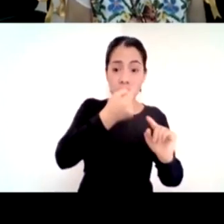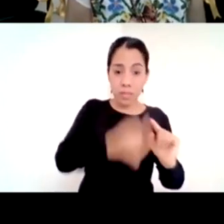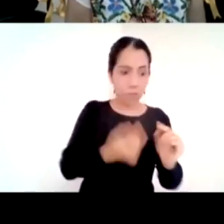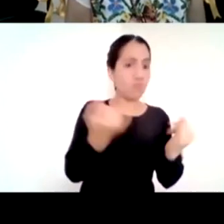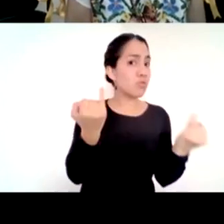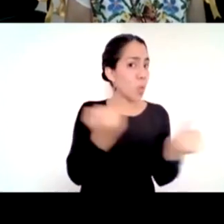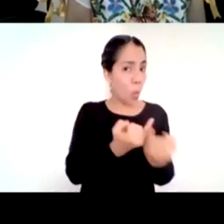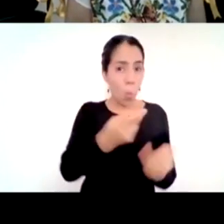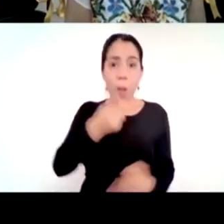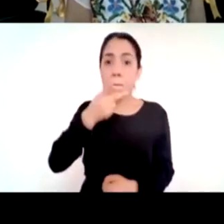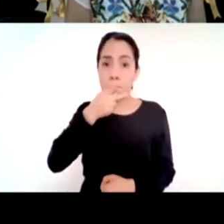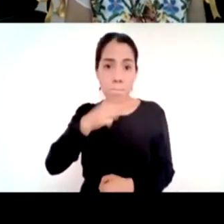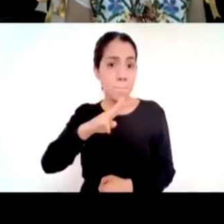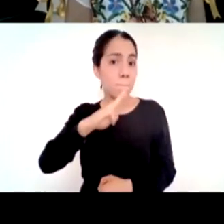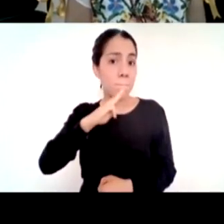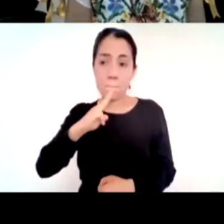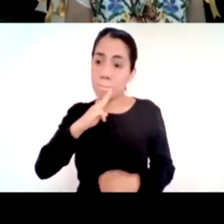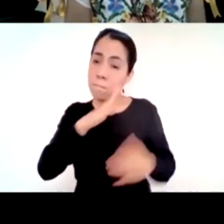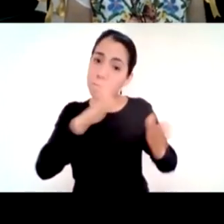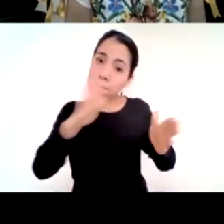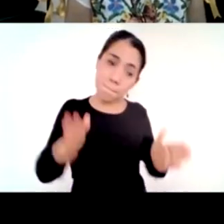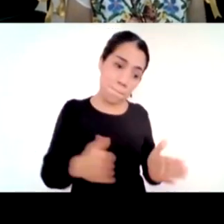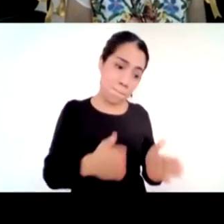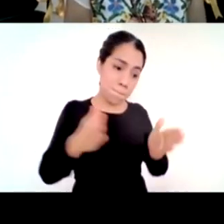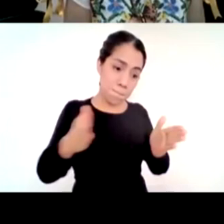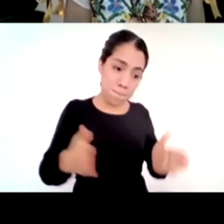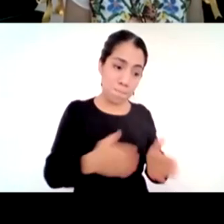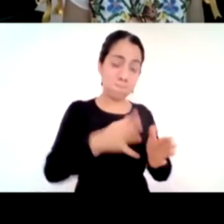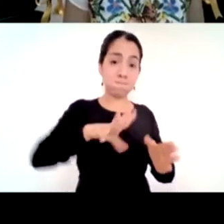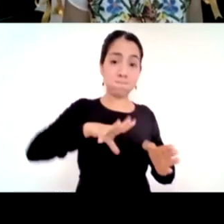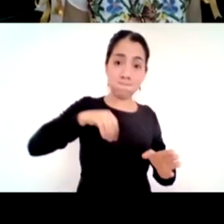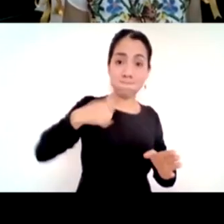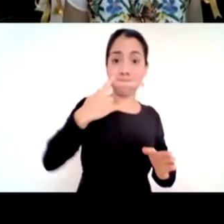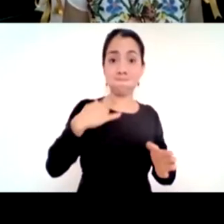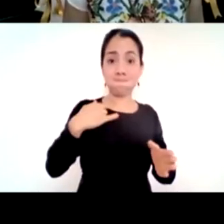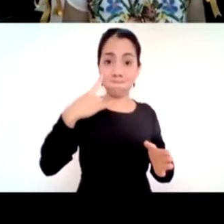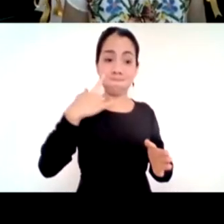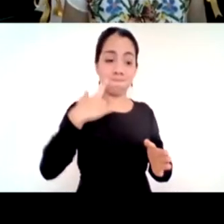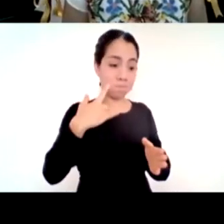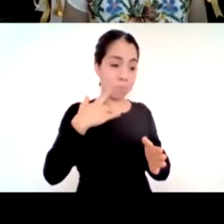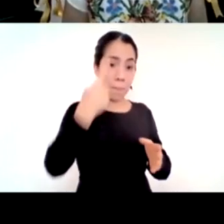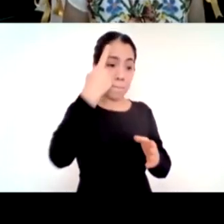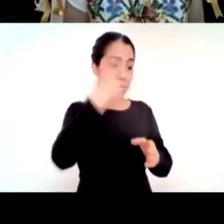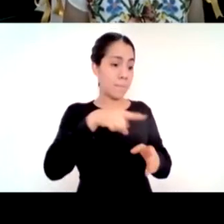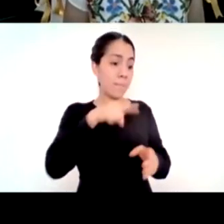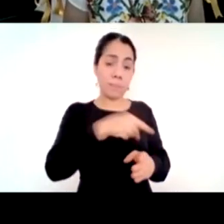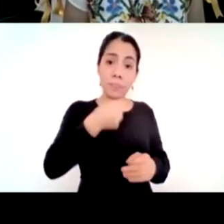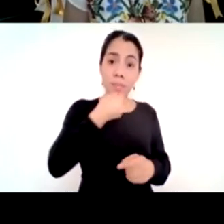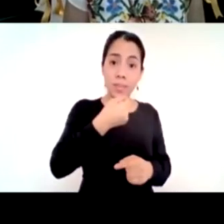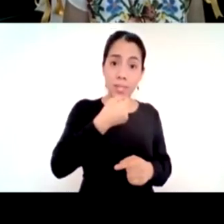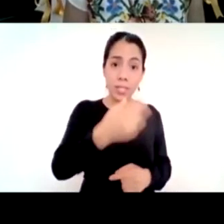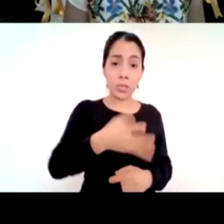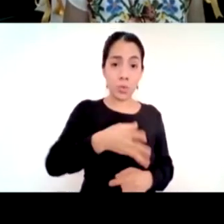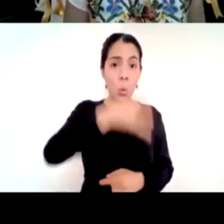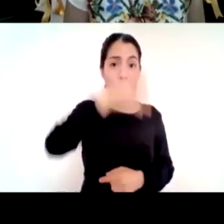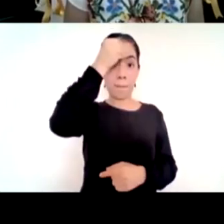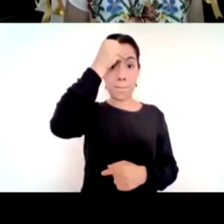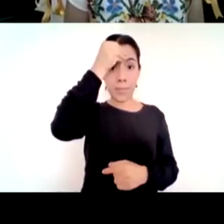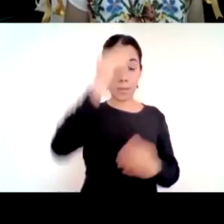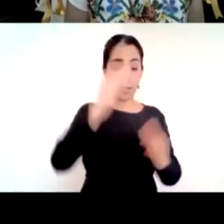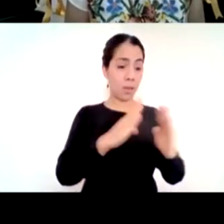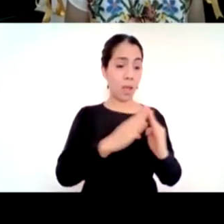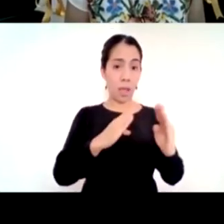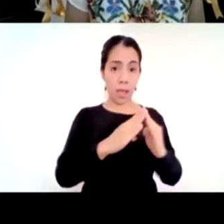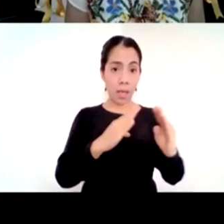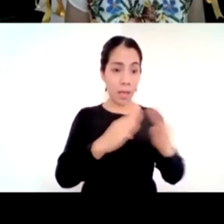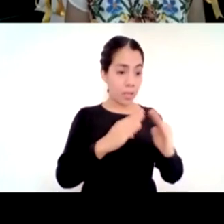ellos estimulándolos y buscando la manera de que Aprende en Casa sea esa mejor herramienta